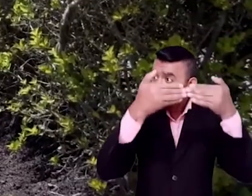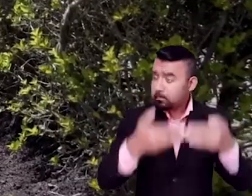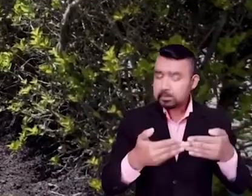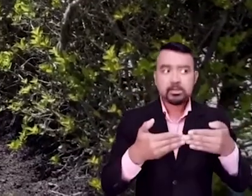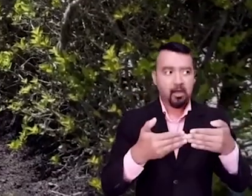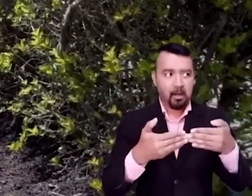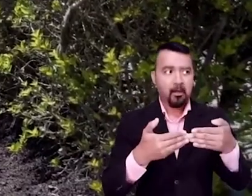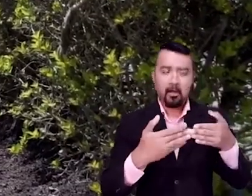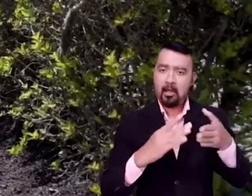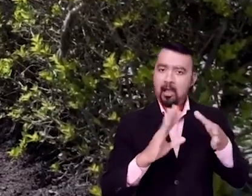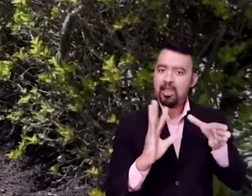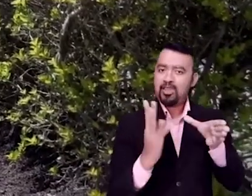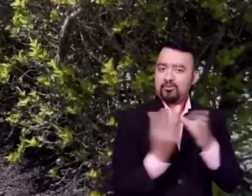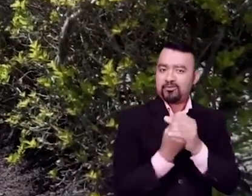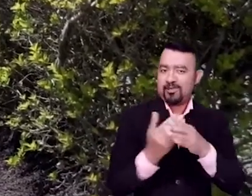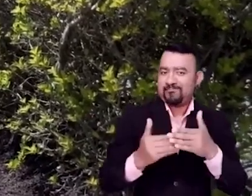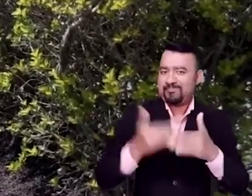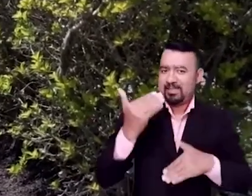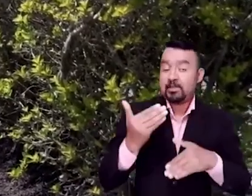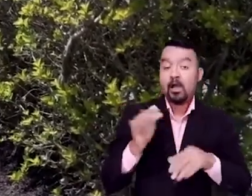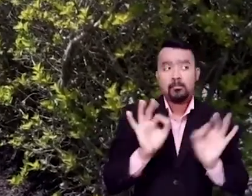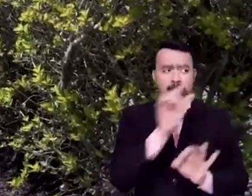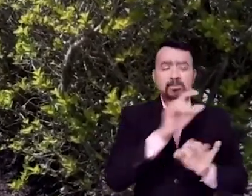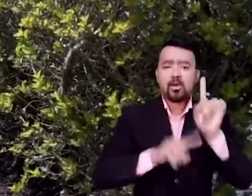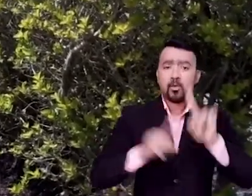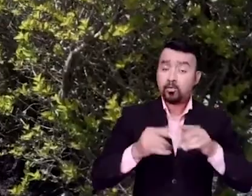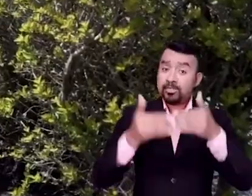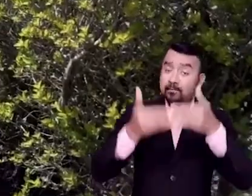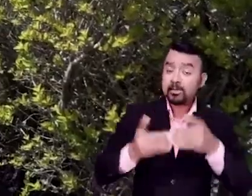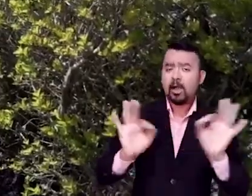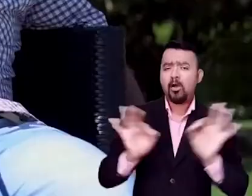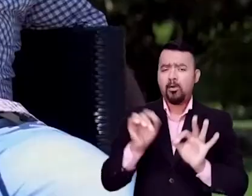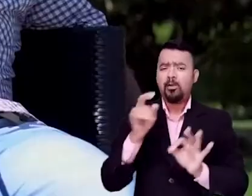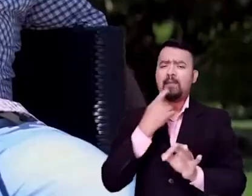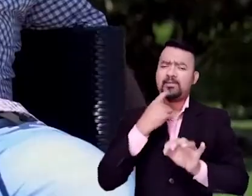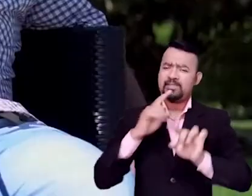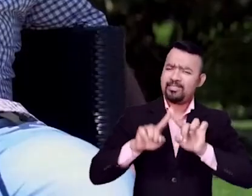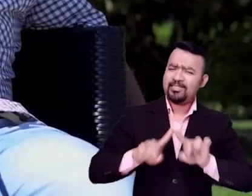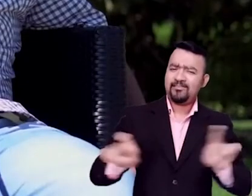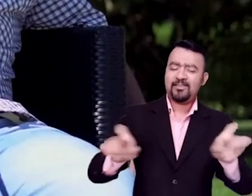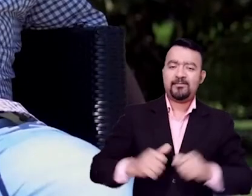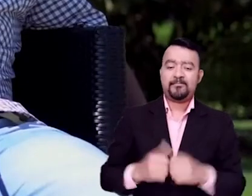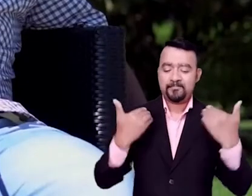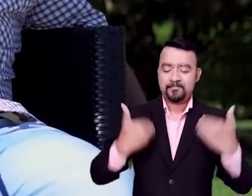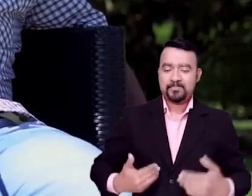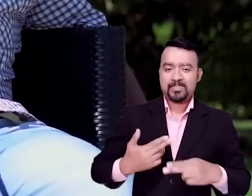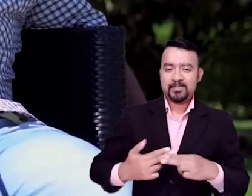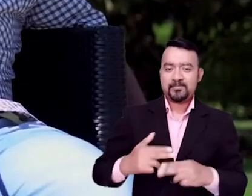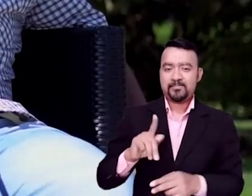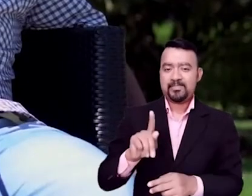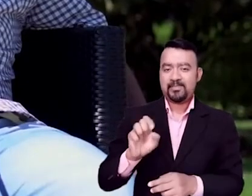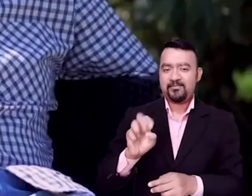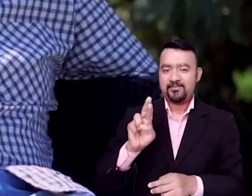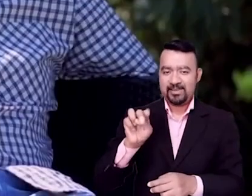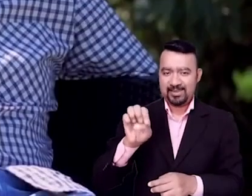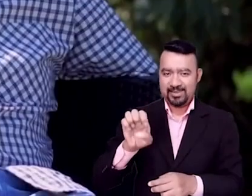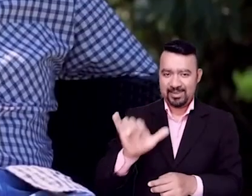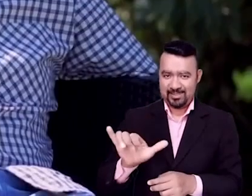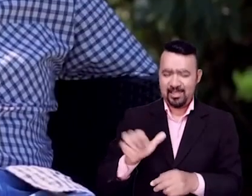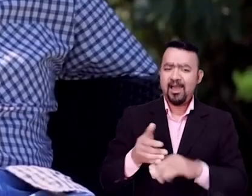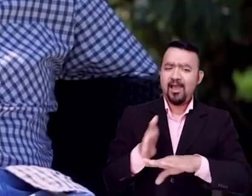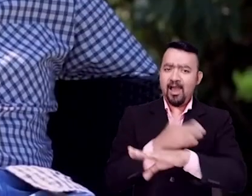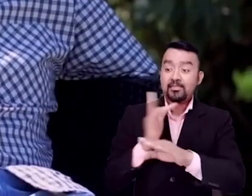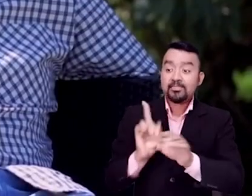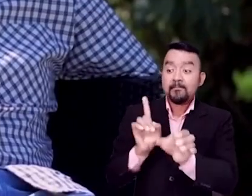con discapacidad o diversas capacidades Soy Ferney Alonso García García, comunicador social